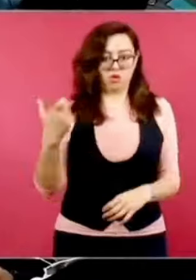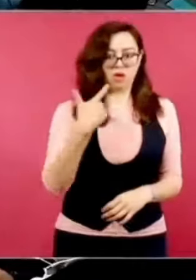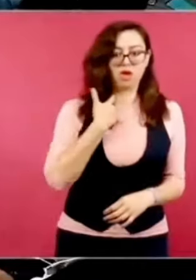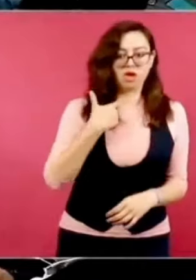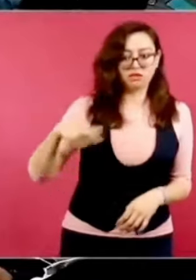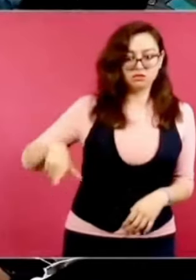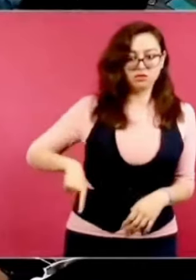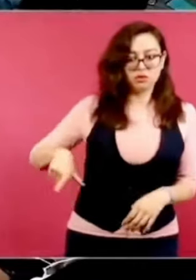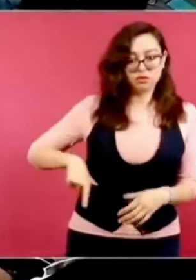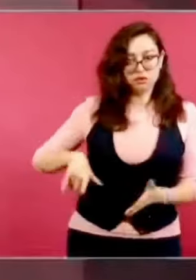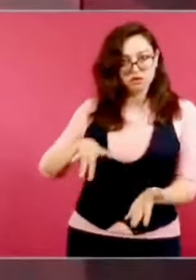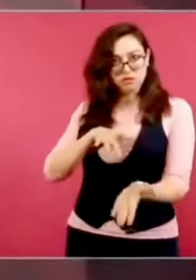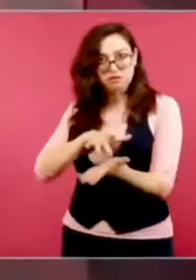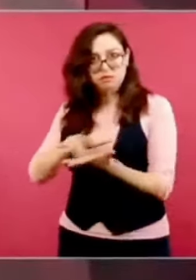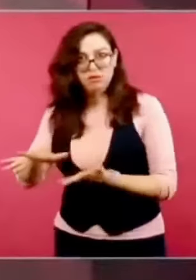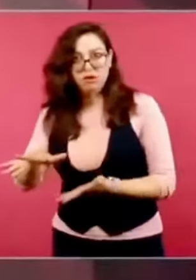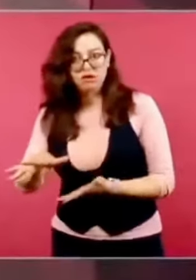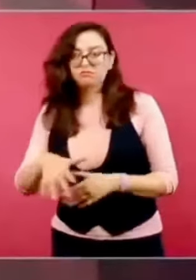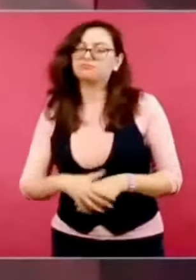fuimos nosotros.